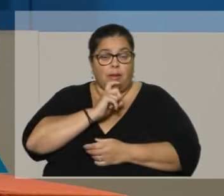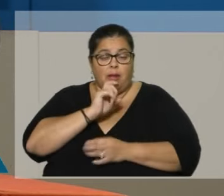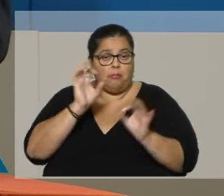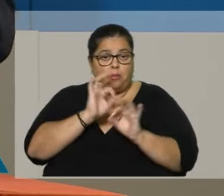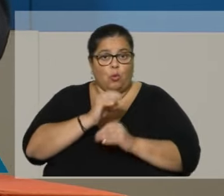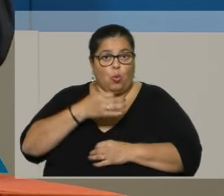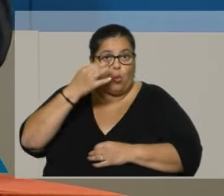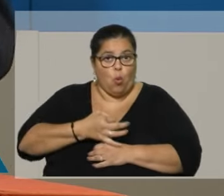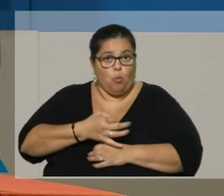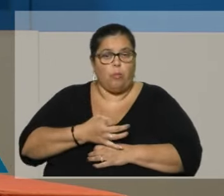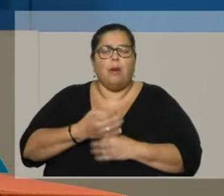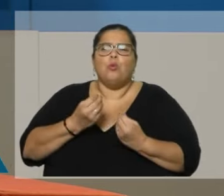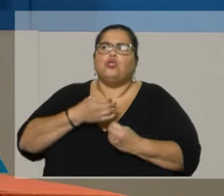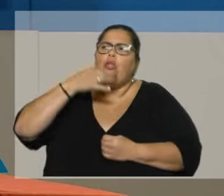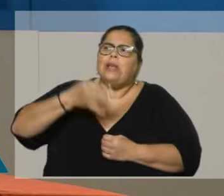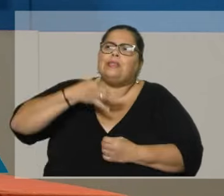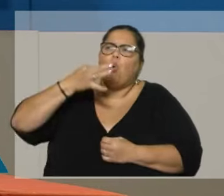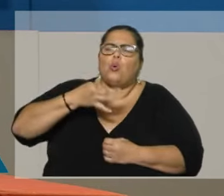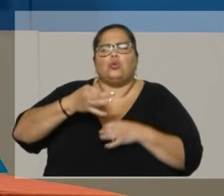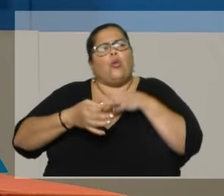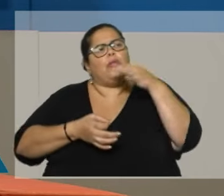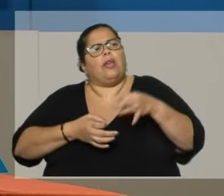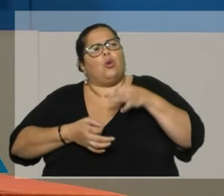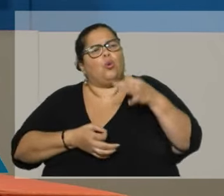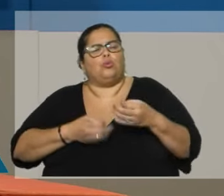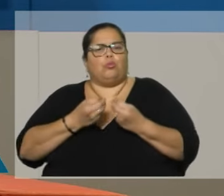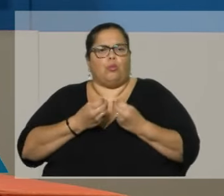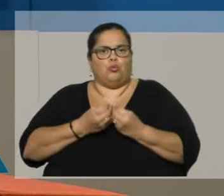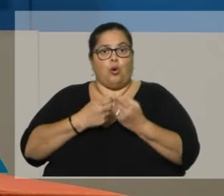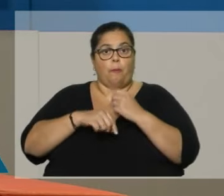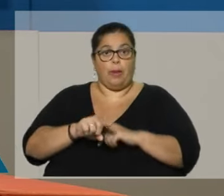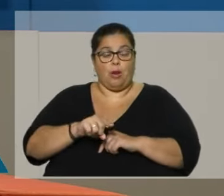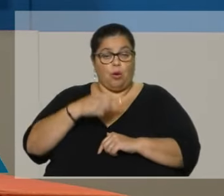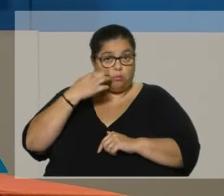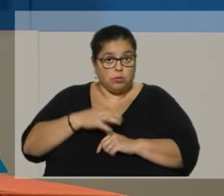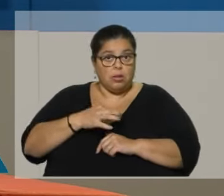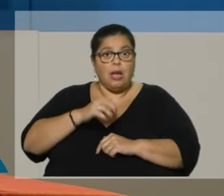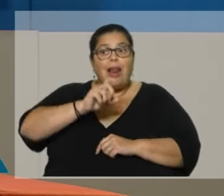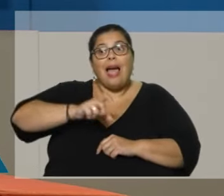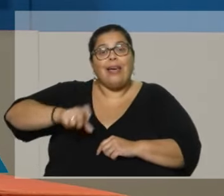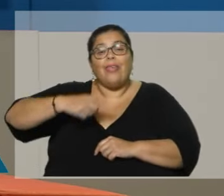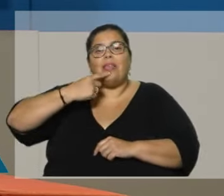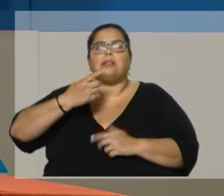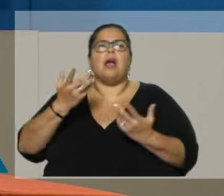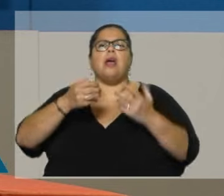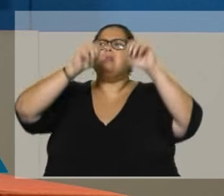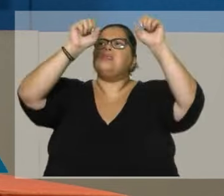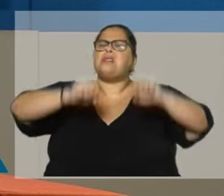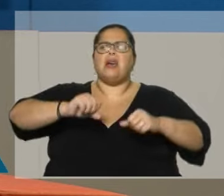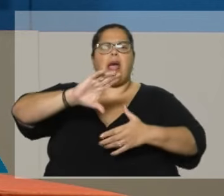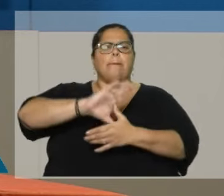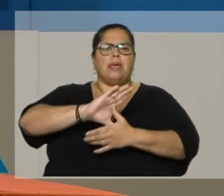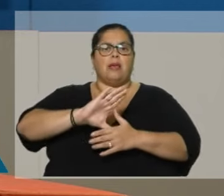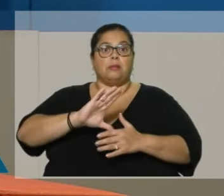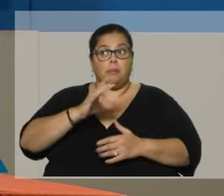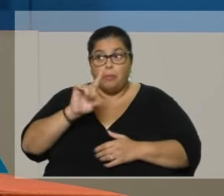y muchos discursos. Se da la paradoja de que mucha gente dice que cierren el Mides, pero cuando la persona tiene